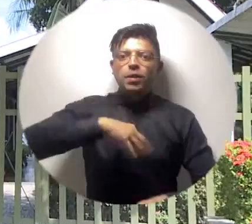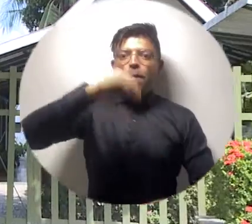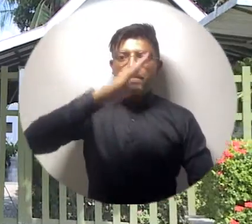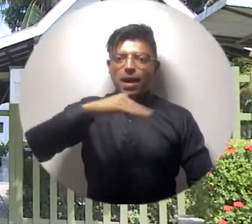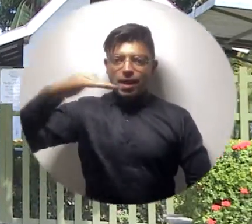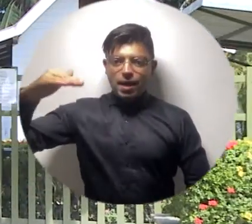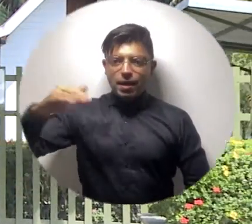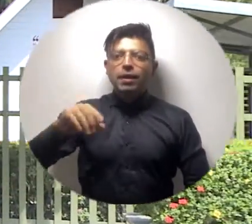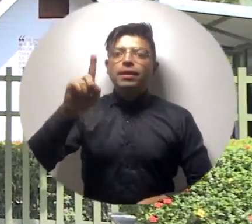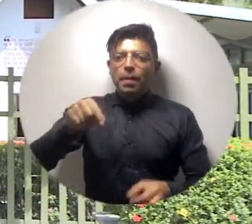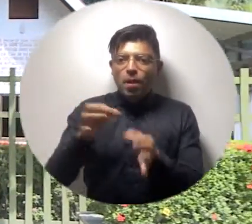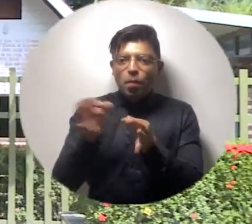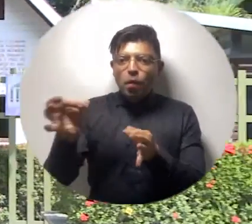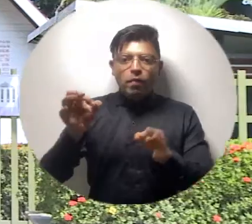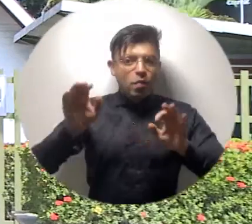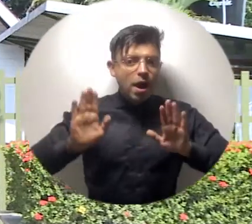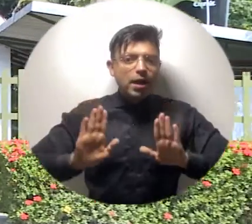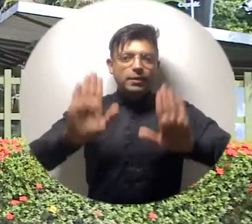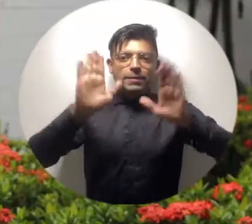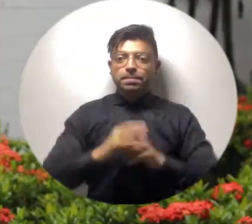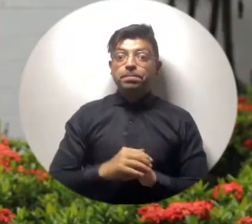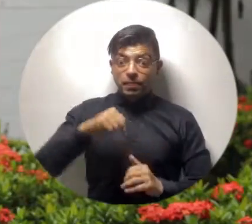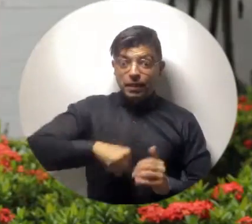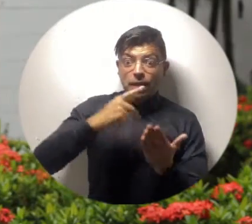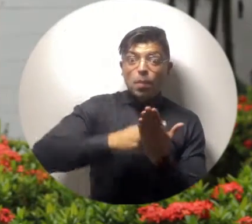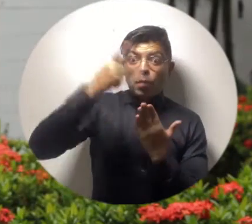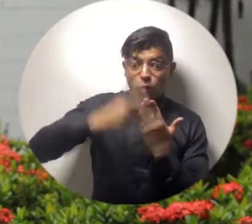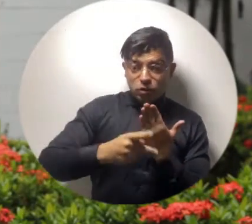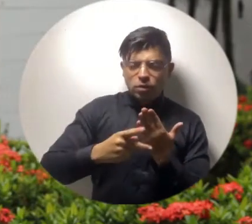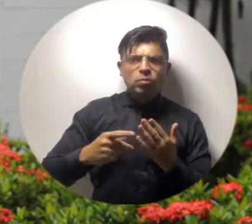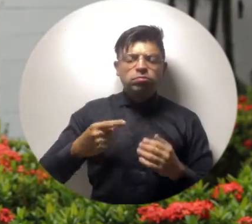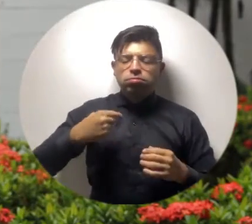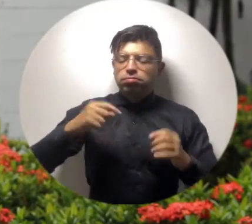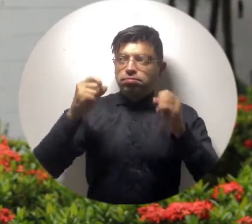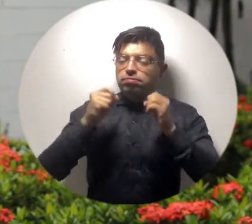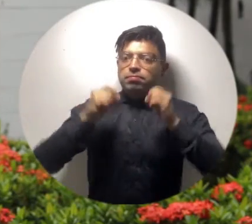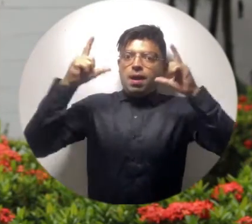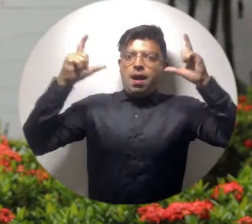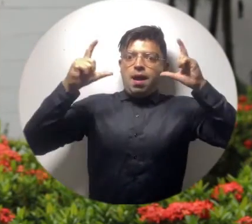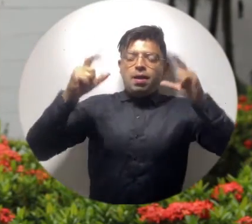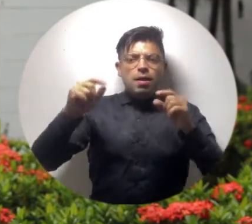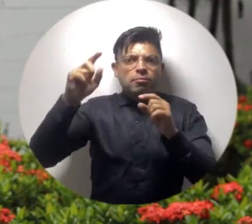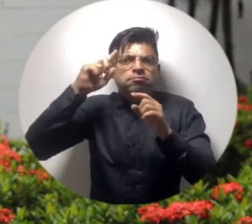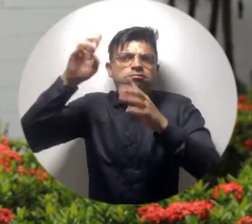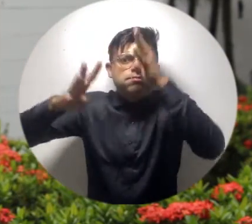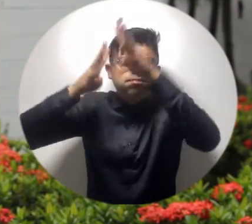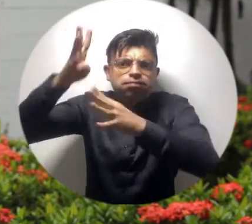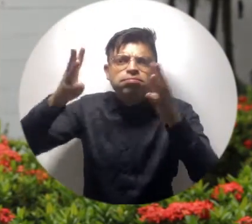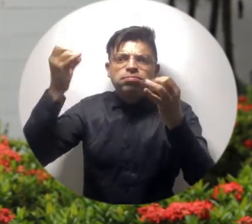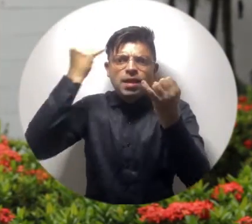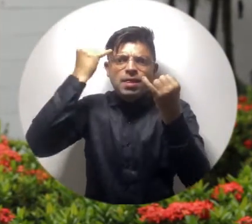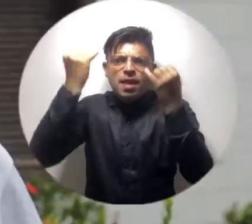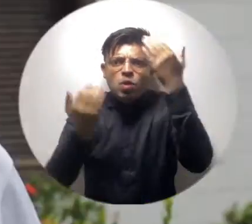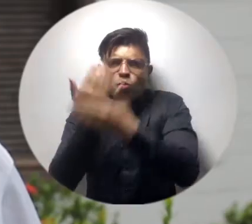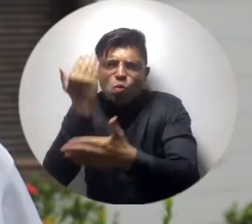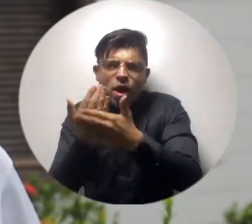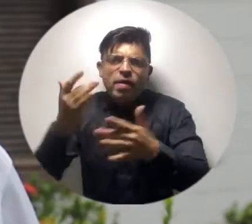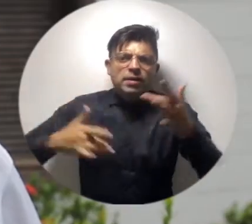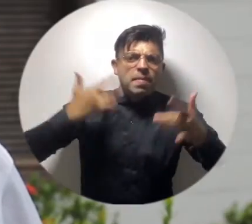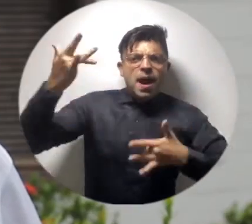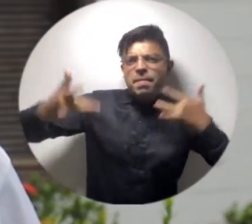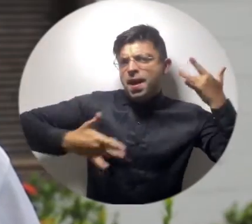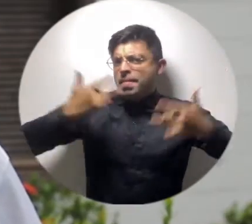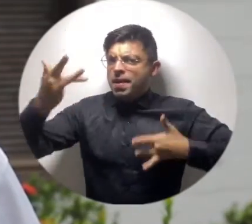Magdalena y lo que es Aracataca. En este proyecto nos hemos visto sorprendidos por la gran creatividad, innovación y